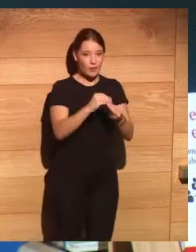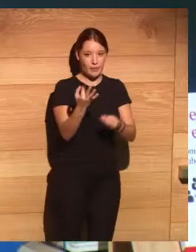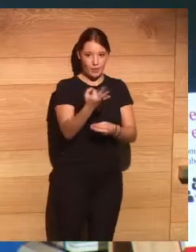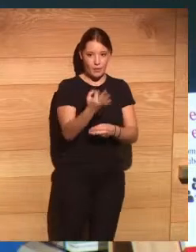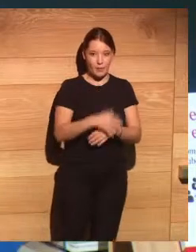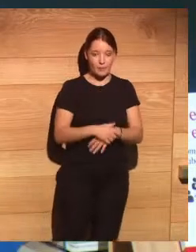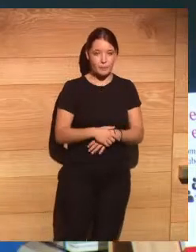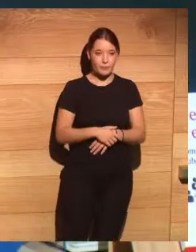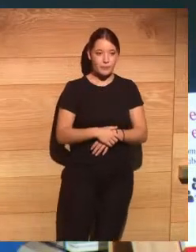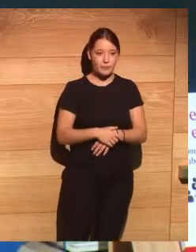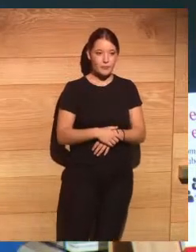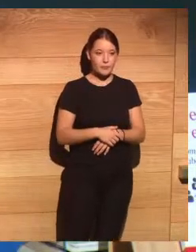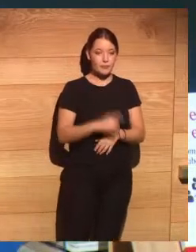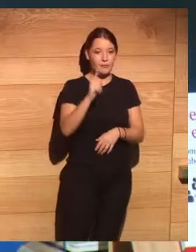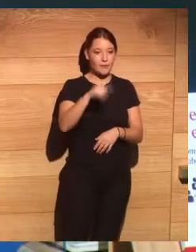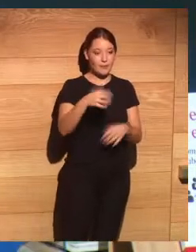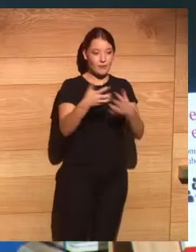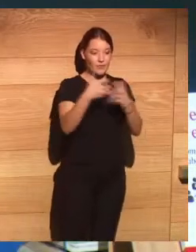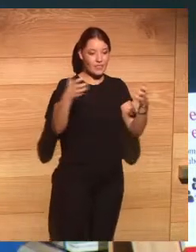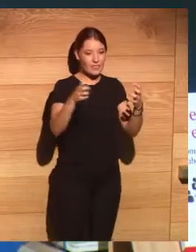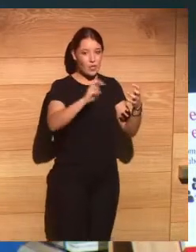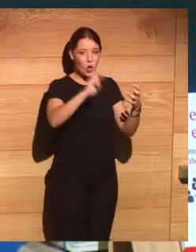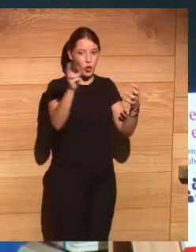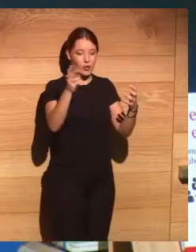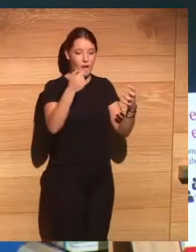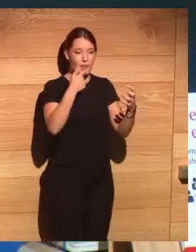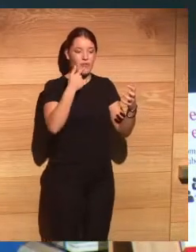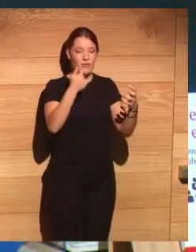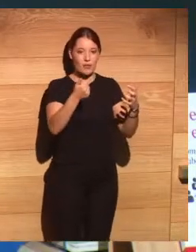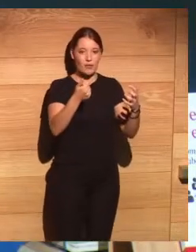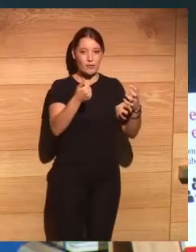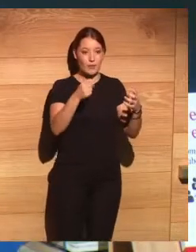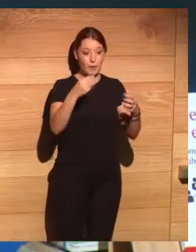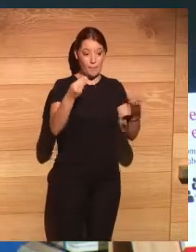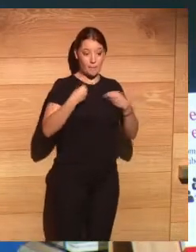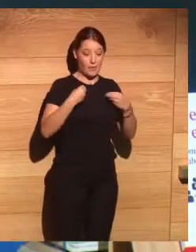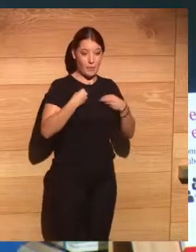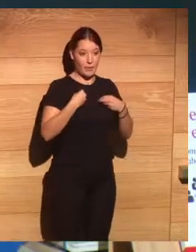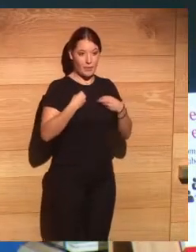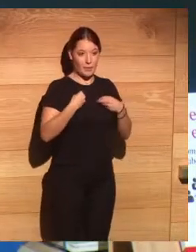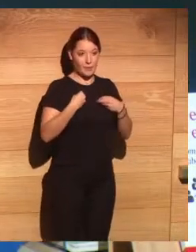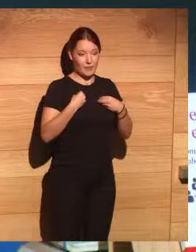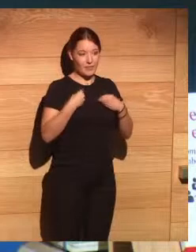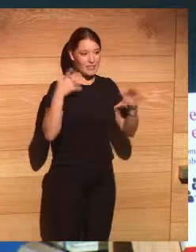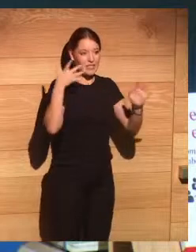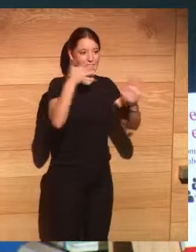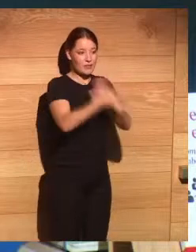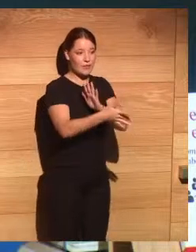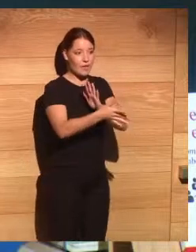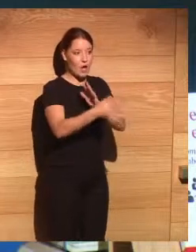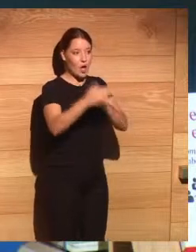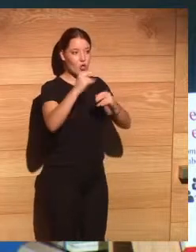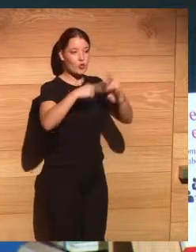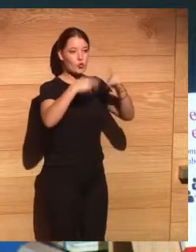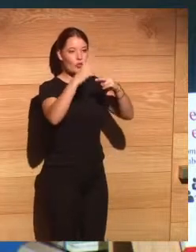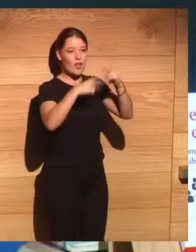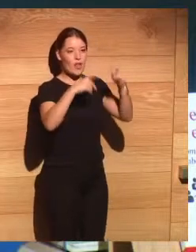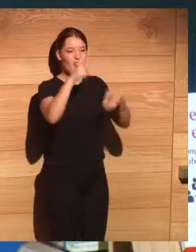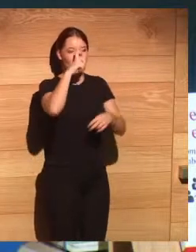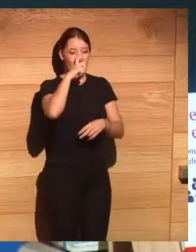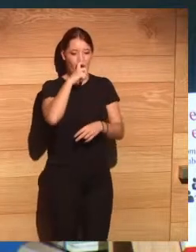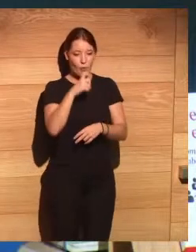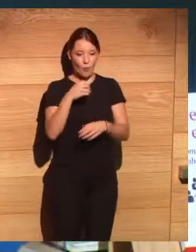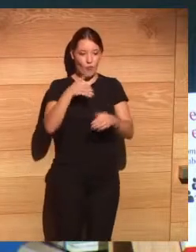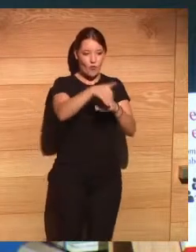acabar como bien decía Néstor Sábato que es una persona que también me ha marcado mucho dice vivir consiste en construir futuros recuerdos y yo quiero crear un